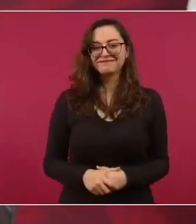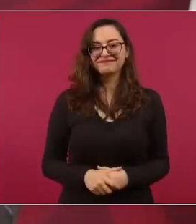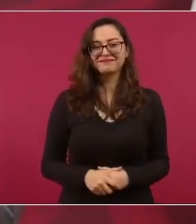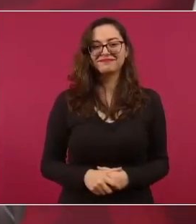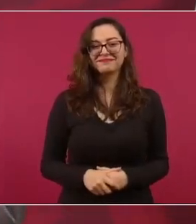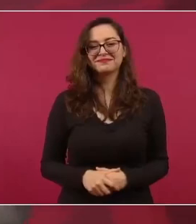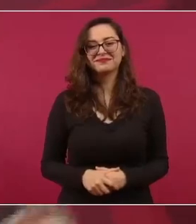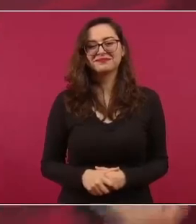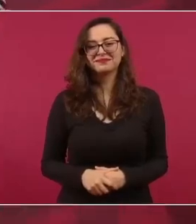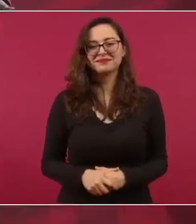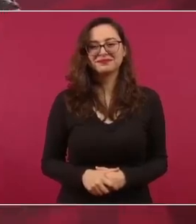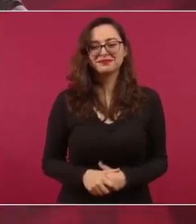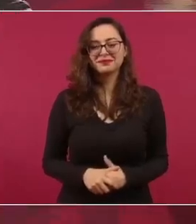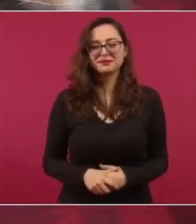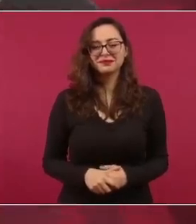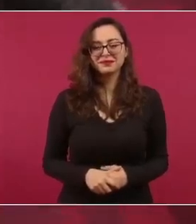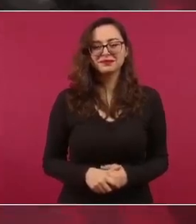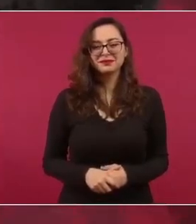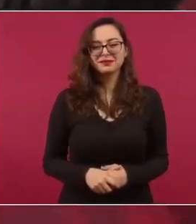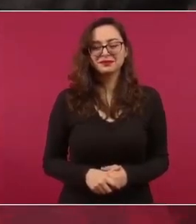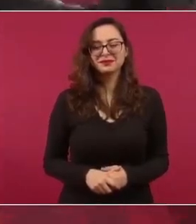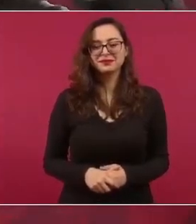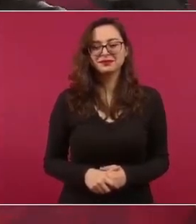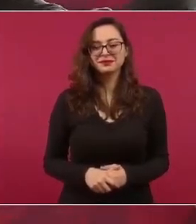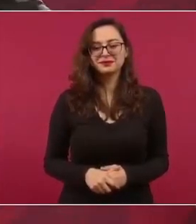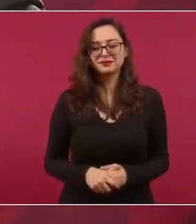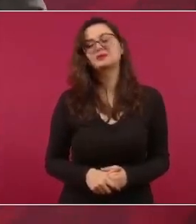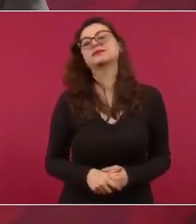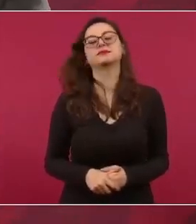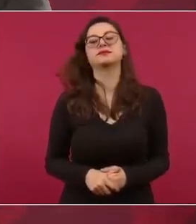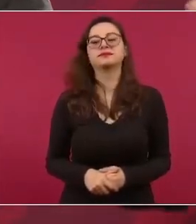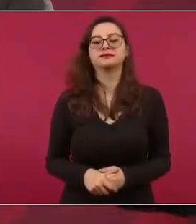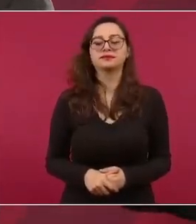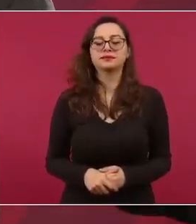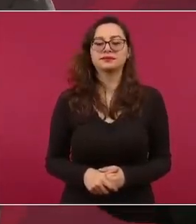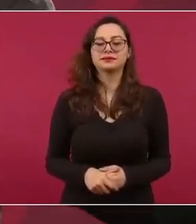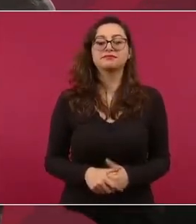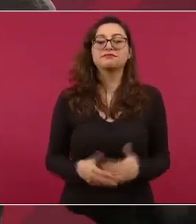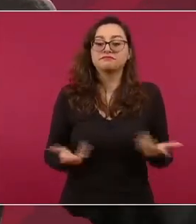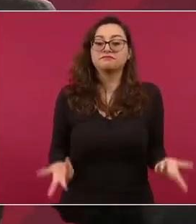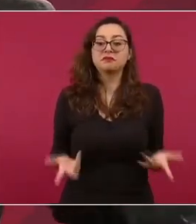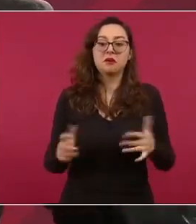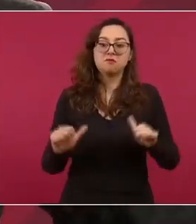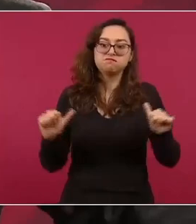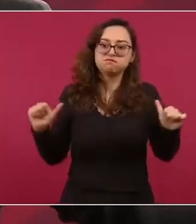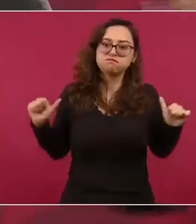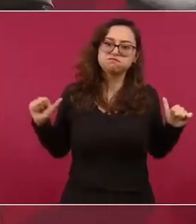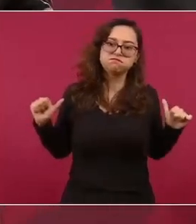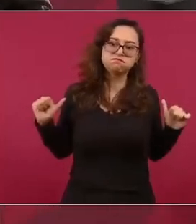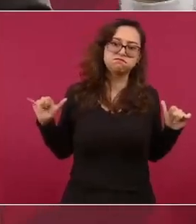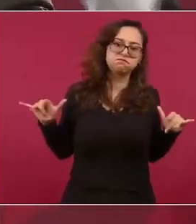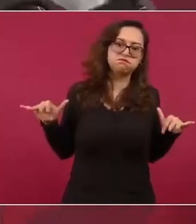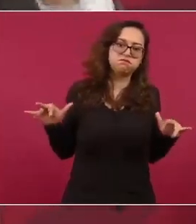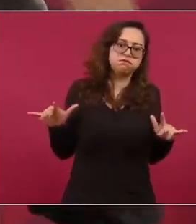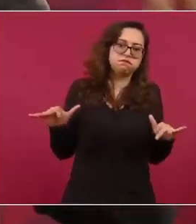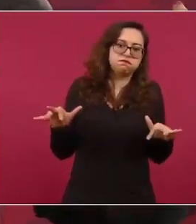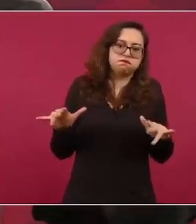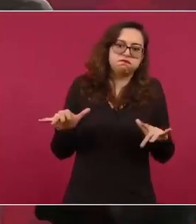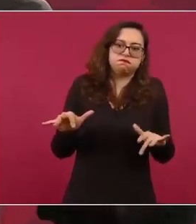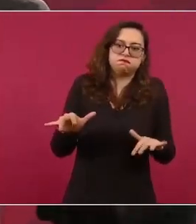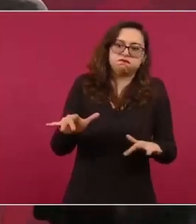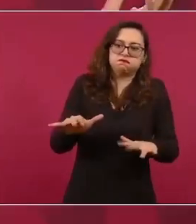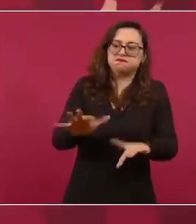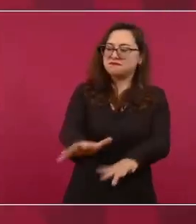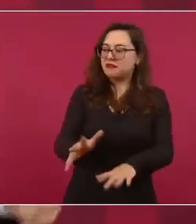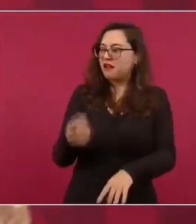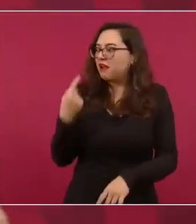Y se encuentran amigos de años